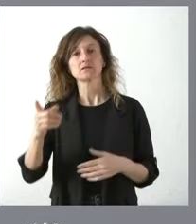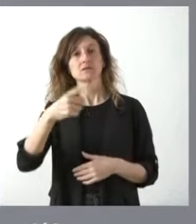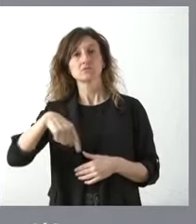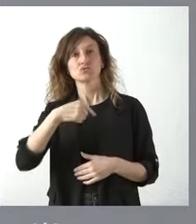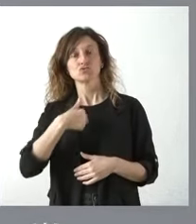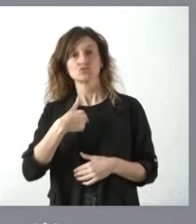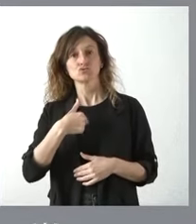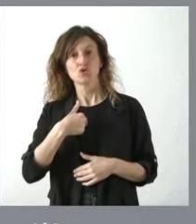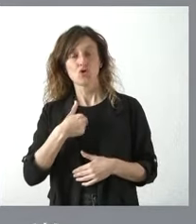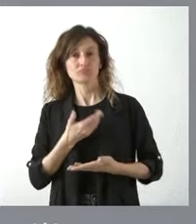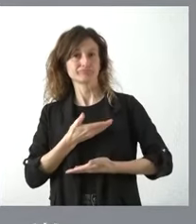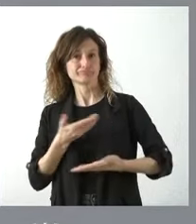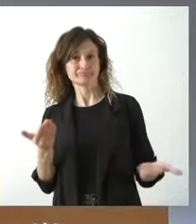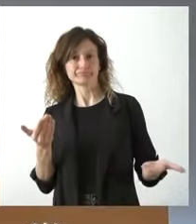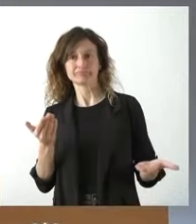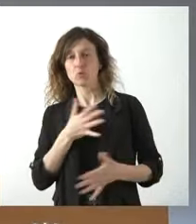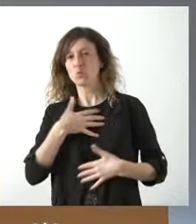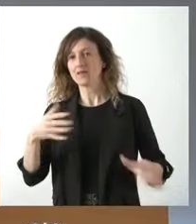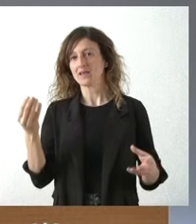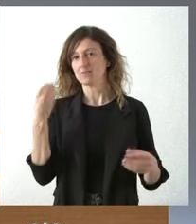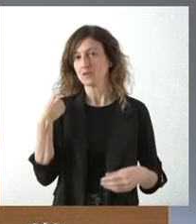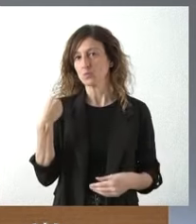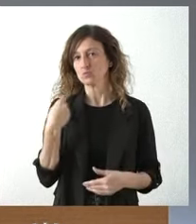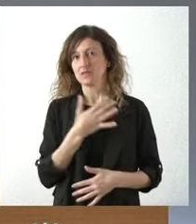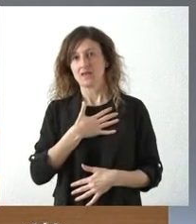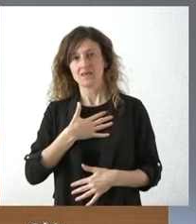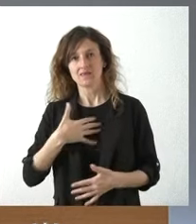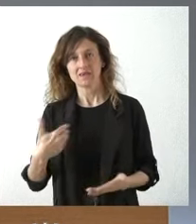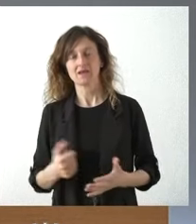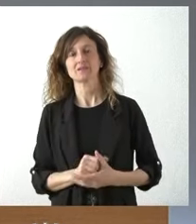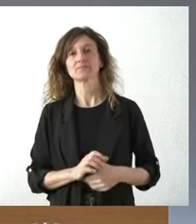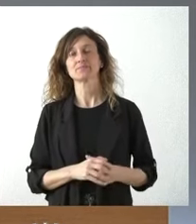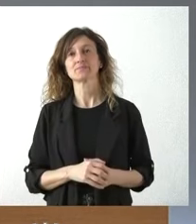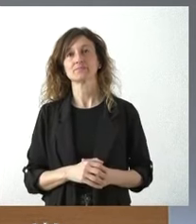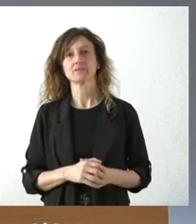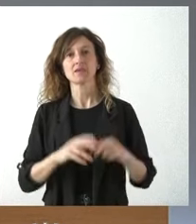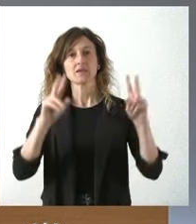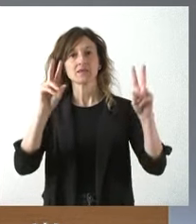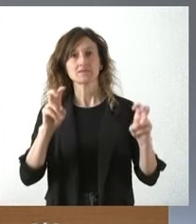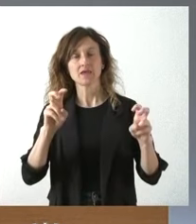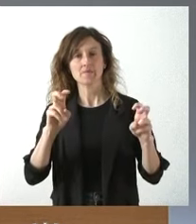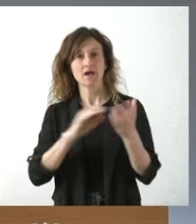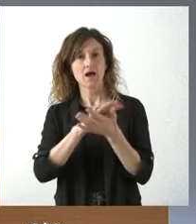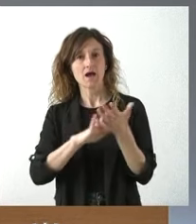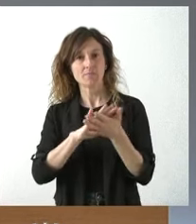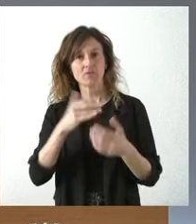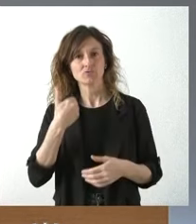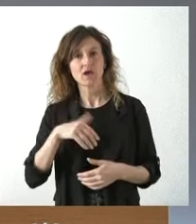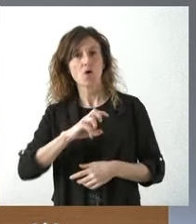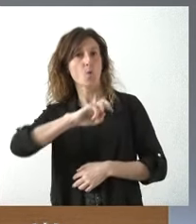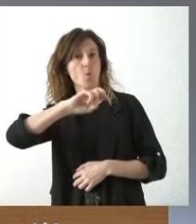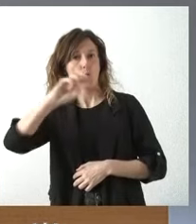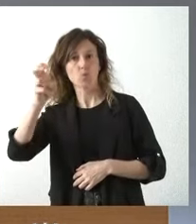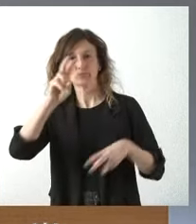estoy a su disposición para cualquier pregunta que desean formular sobre estos asuntos que hemos planteado o sobre cualquier otro